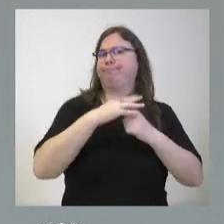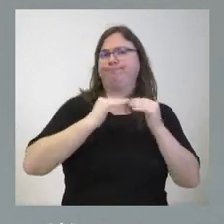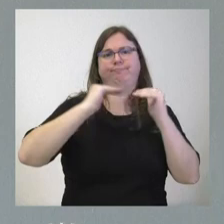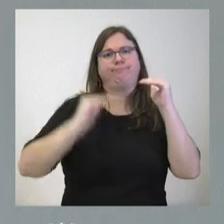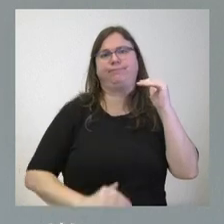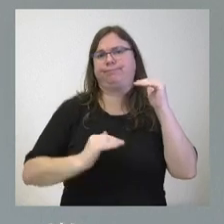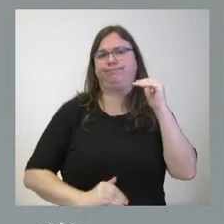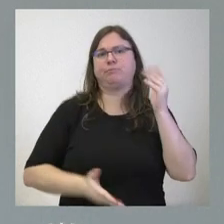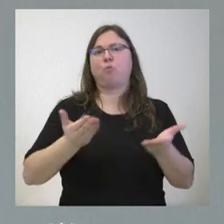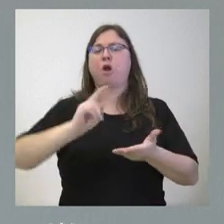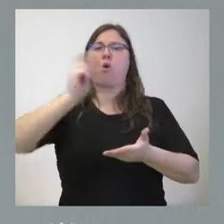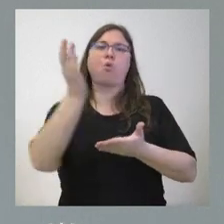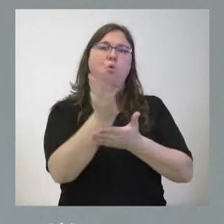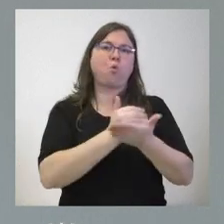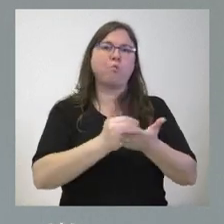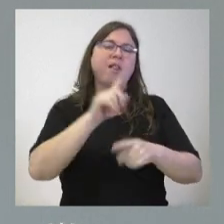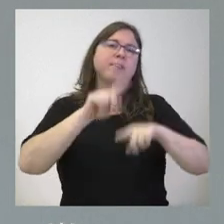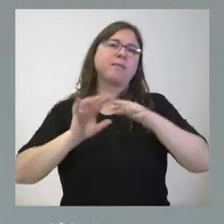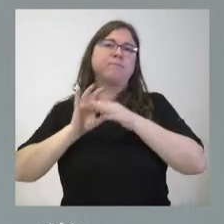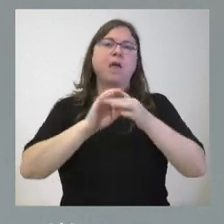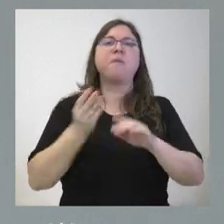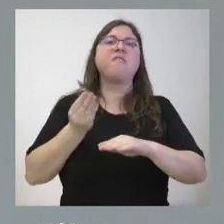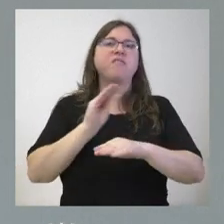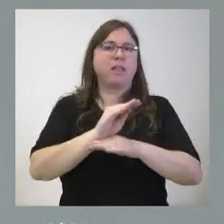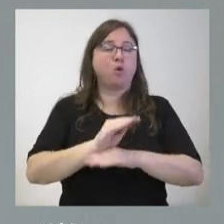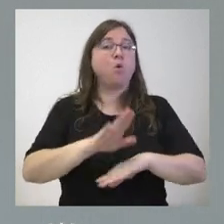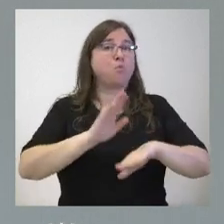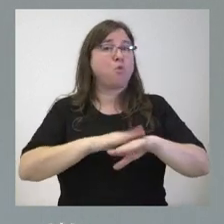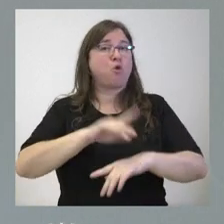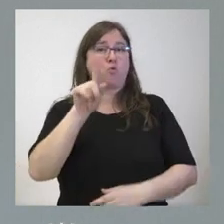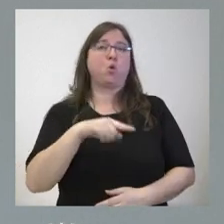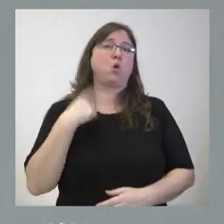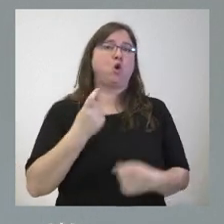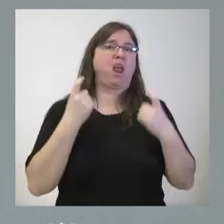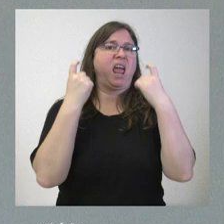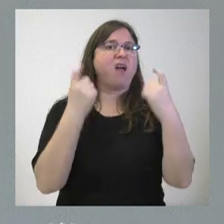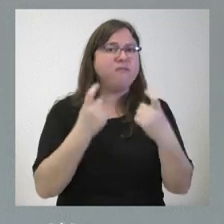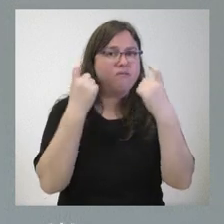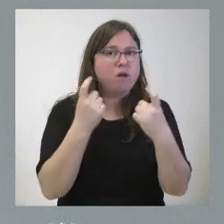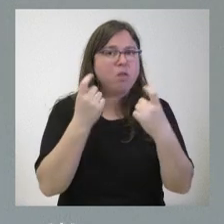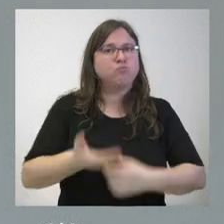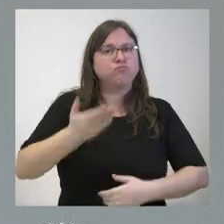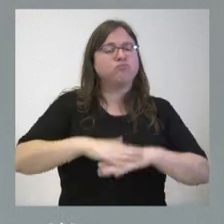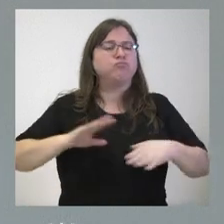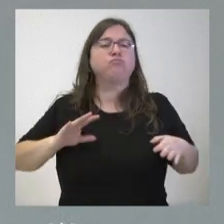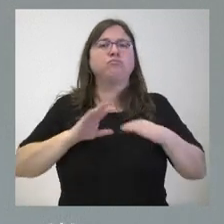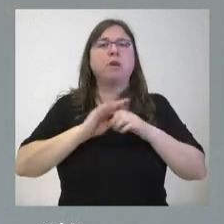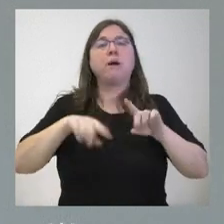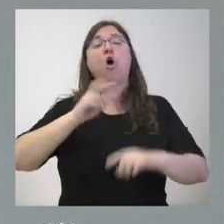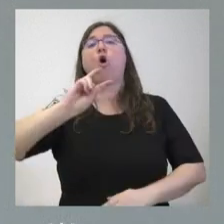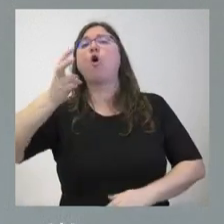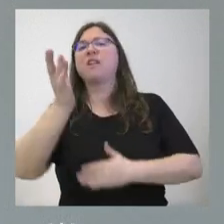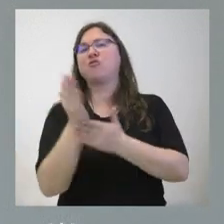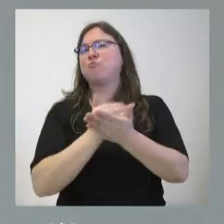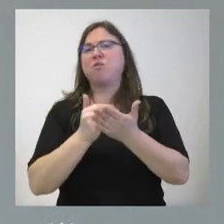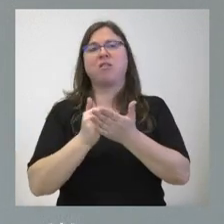otras comunidades autónomas en términos de financiación porque nosotros tenemos que hacer un esfuerzo muy relevante en esta materia y otras comunidades autónomas